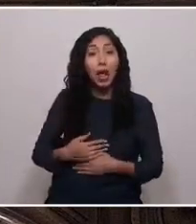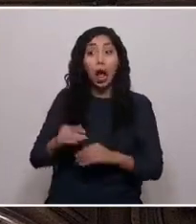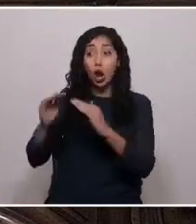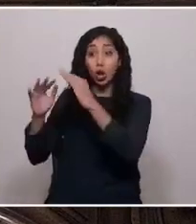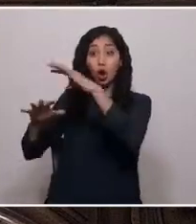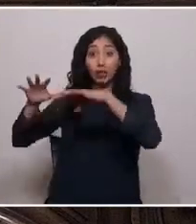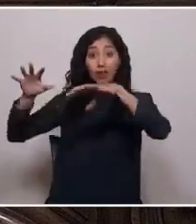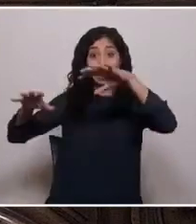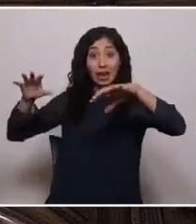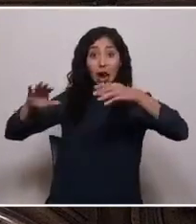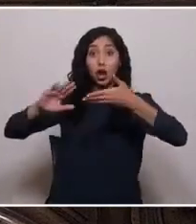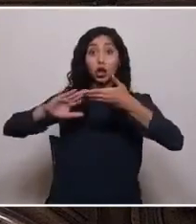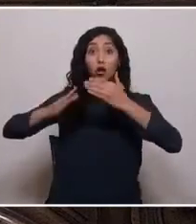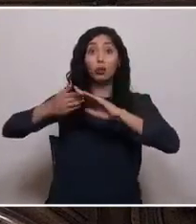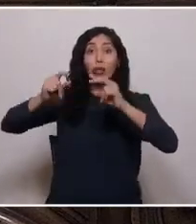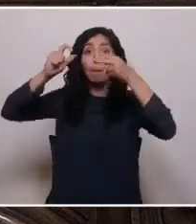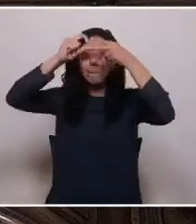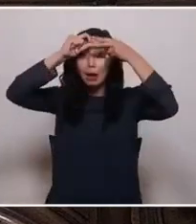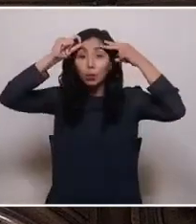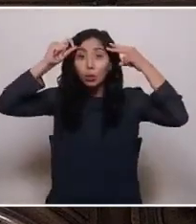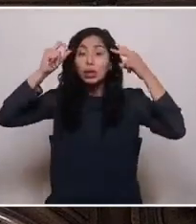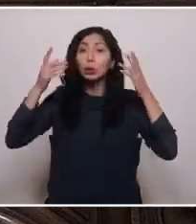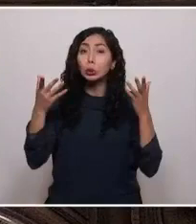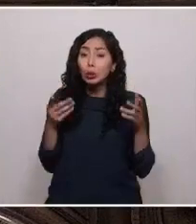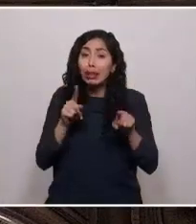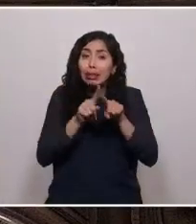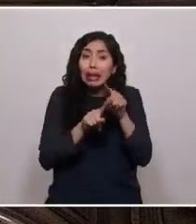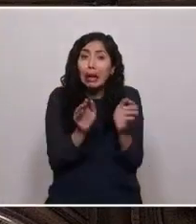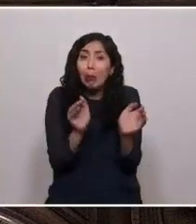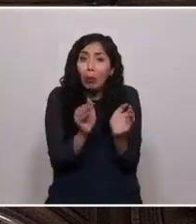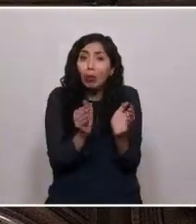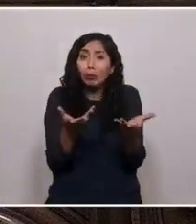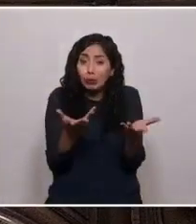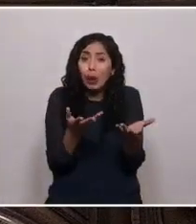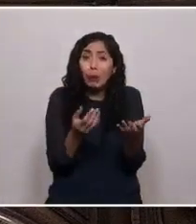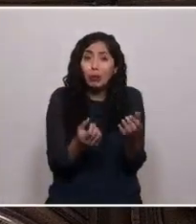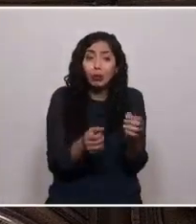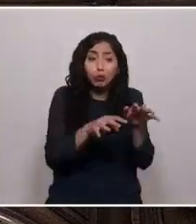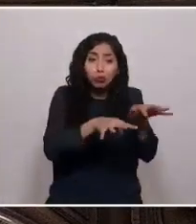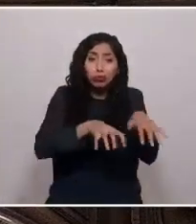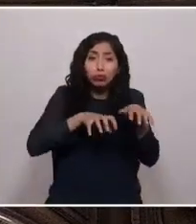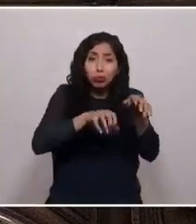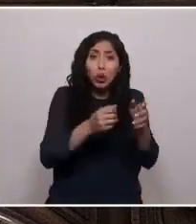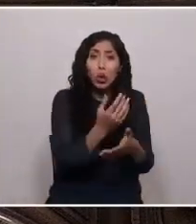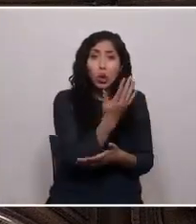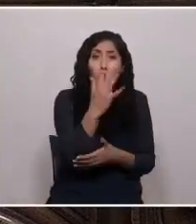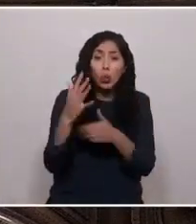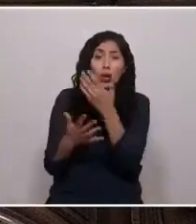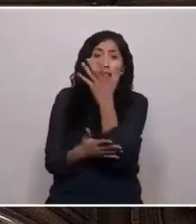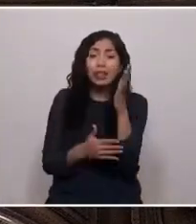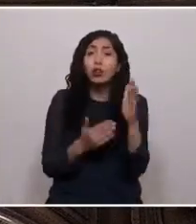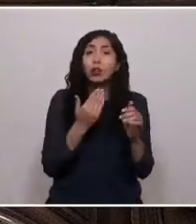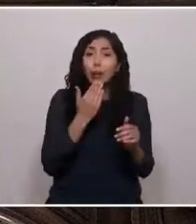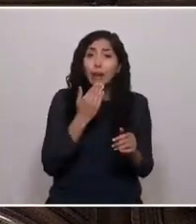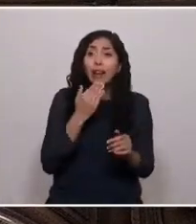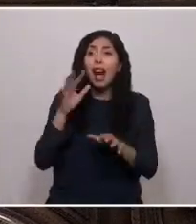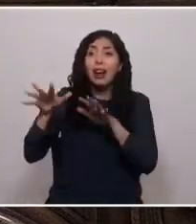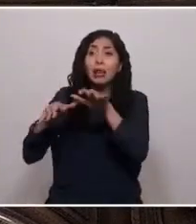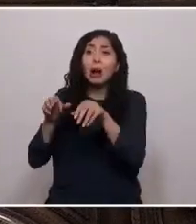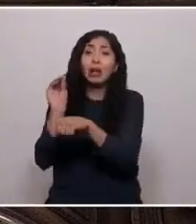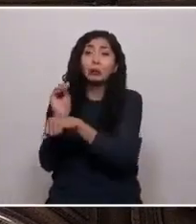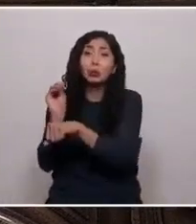mapuche sobreviven con reducidos terrenos para el cultivo y la cría de animales, donde muy pocas